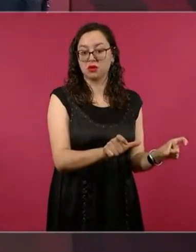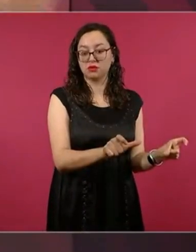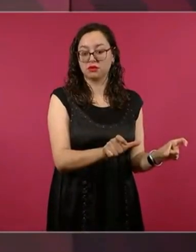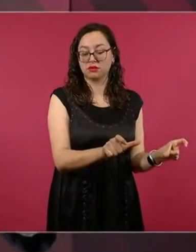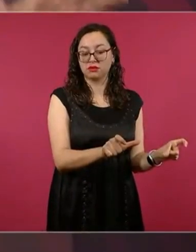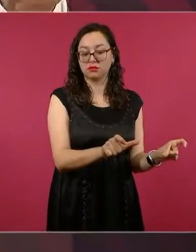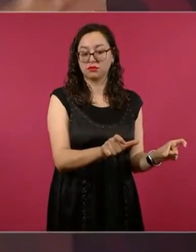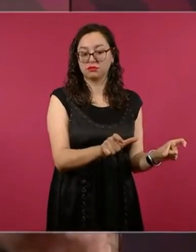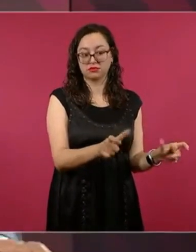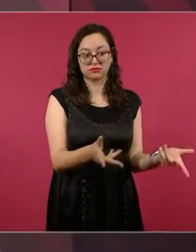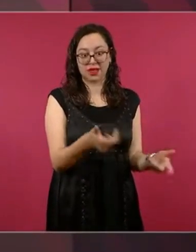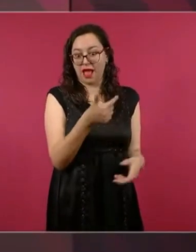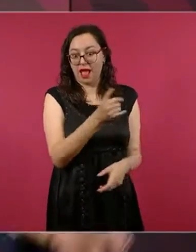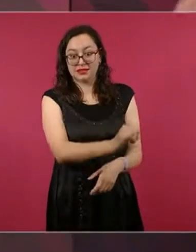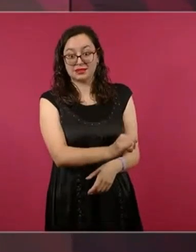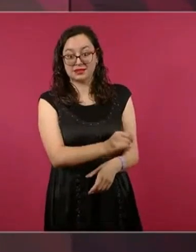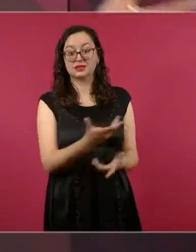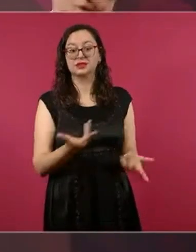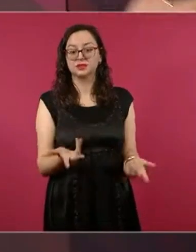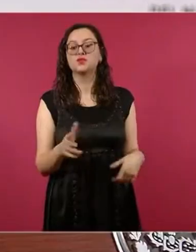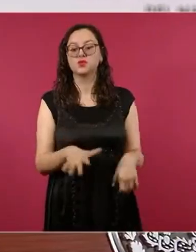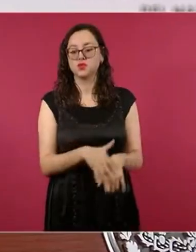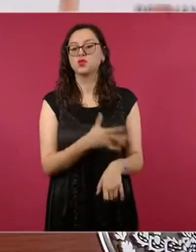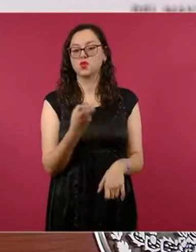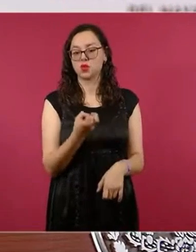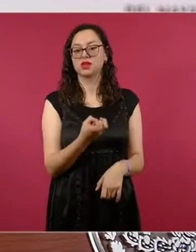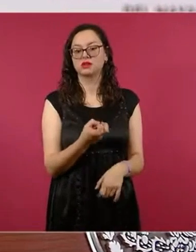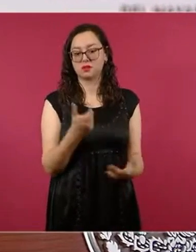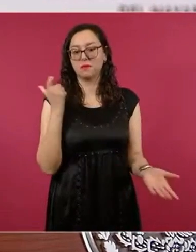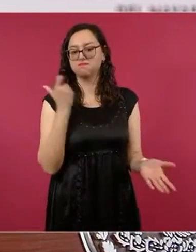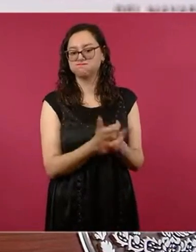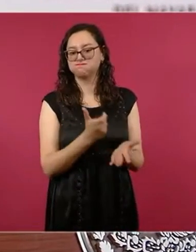esa es su función, por eso les pagan muchísimo.